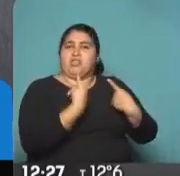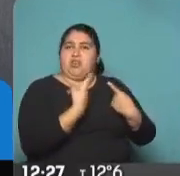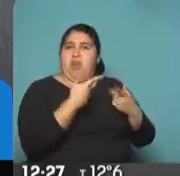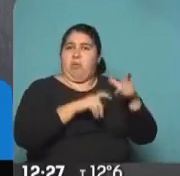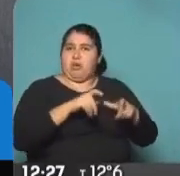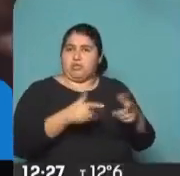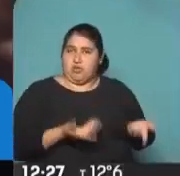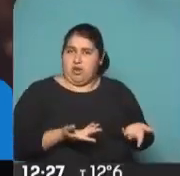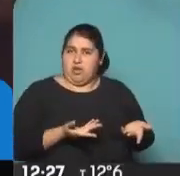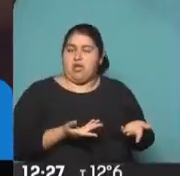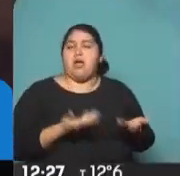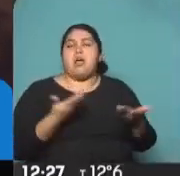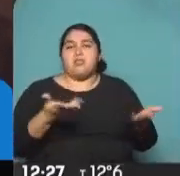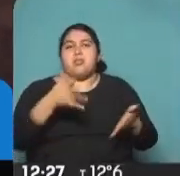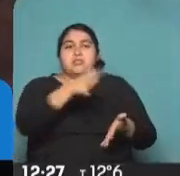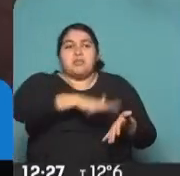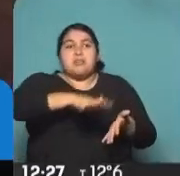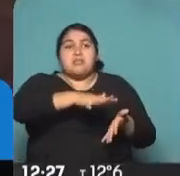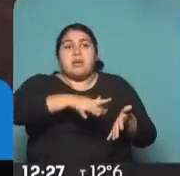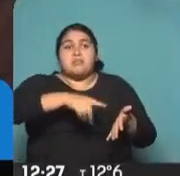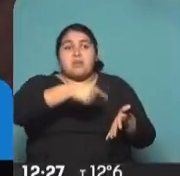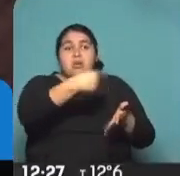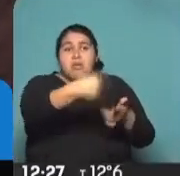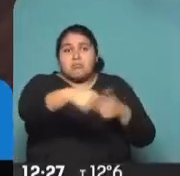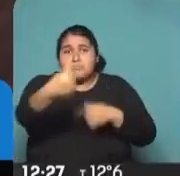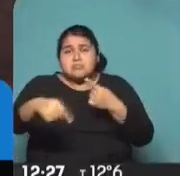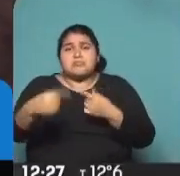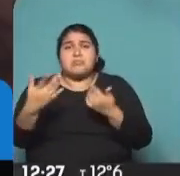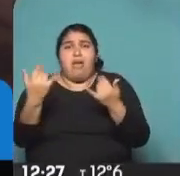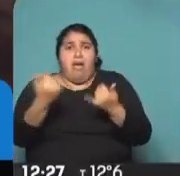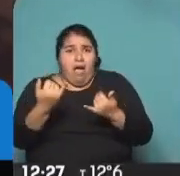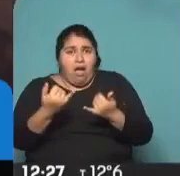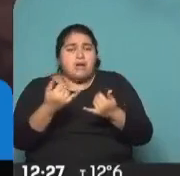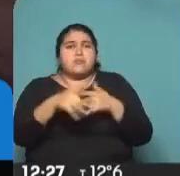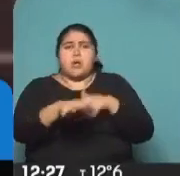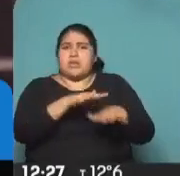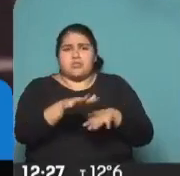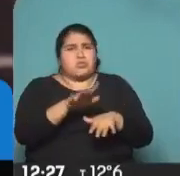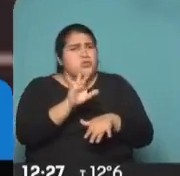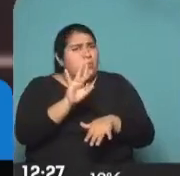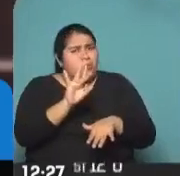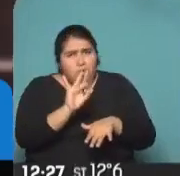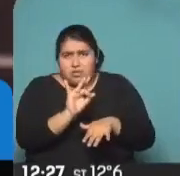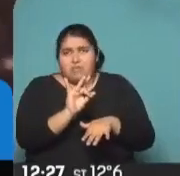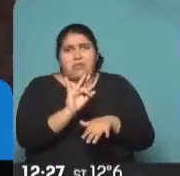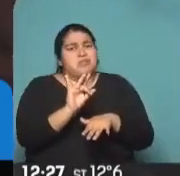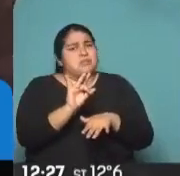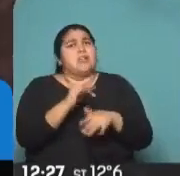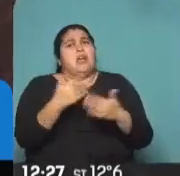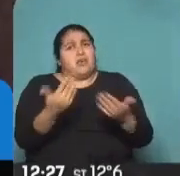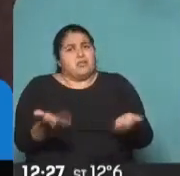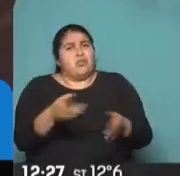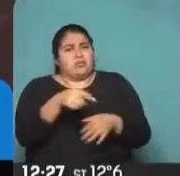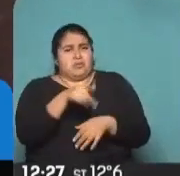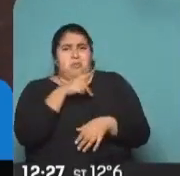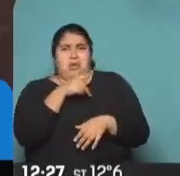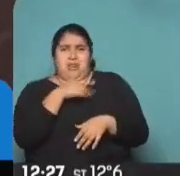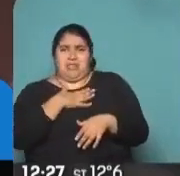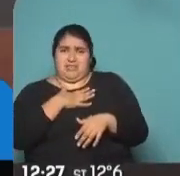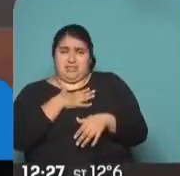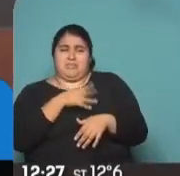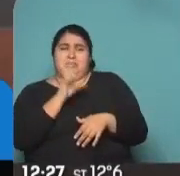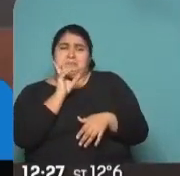está la gente, y sectores que realmente, digamos, están en una situación muy vulnerable, entonces me parece que este